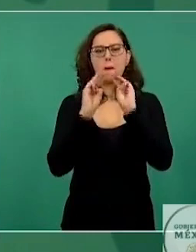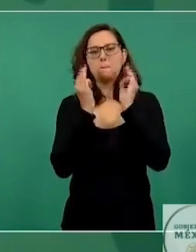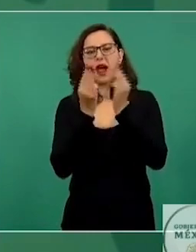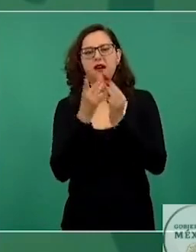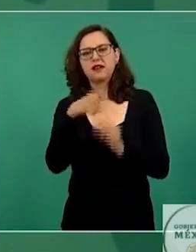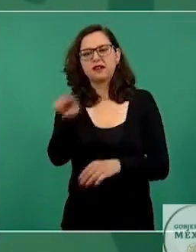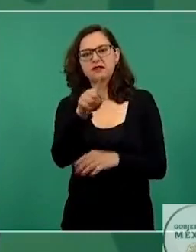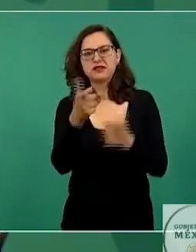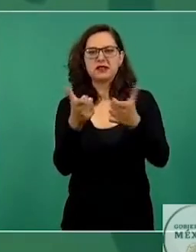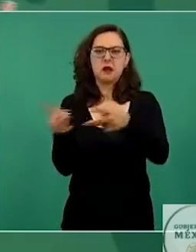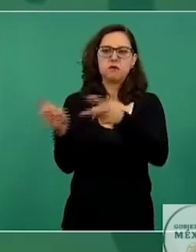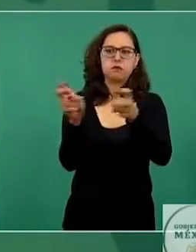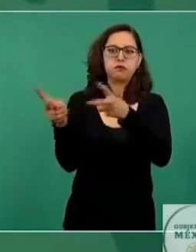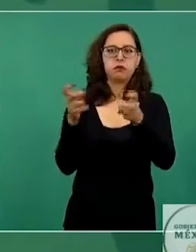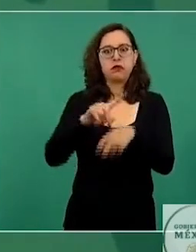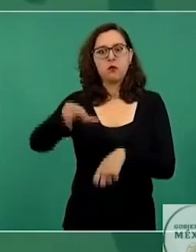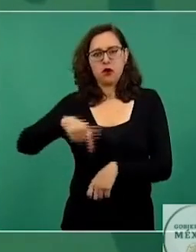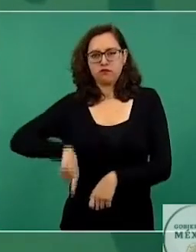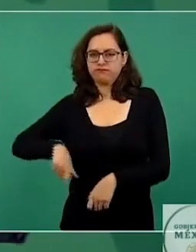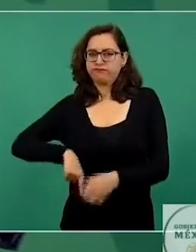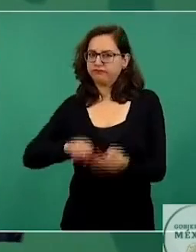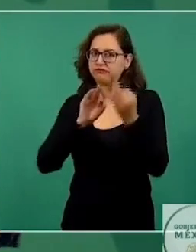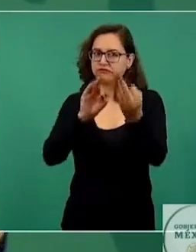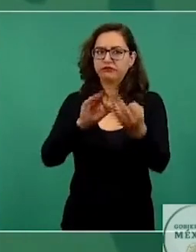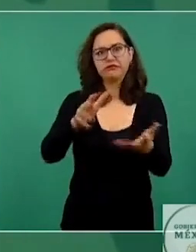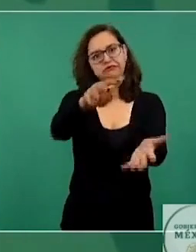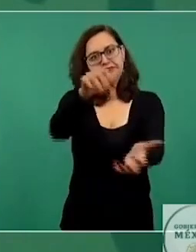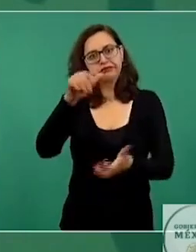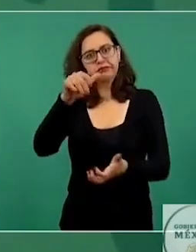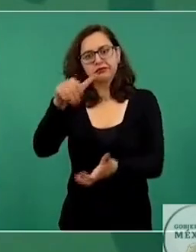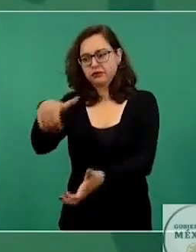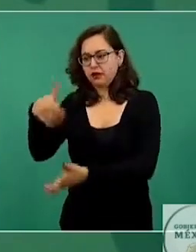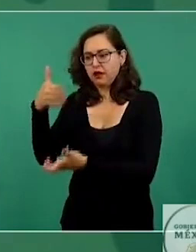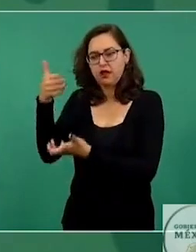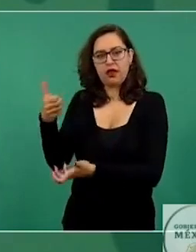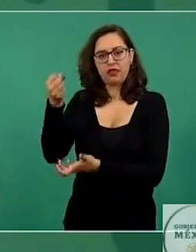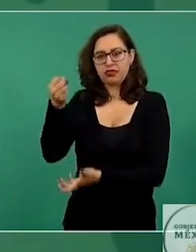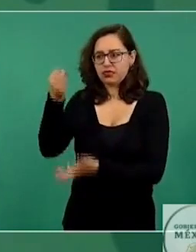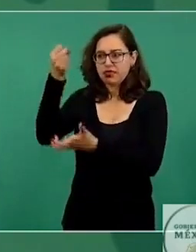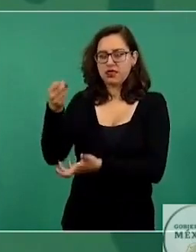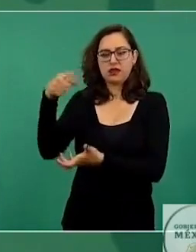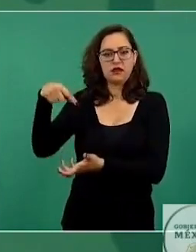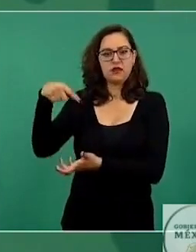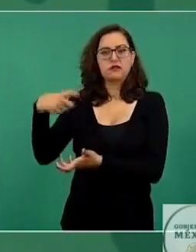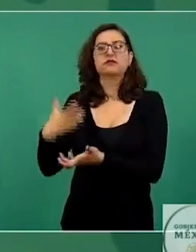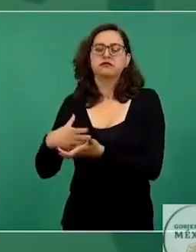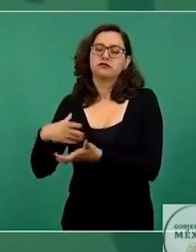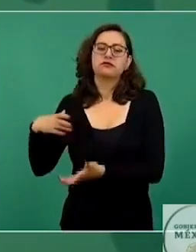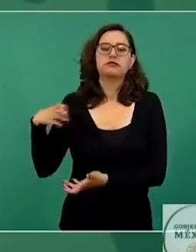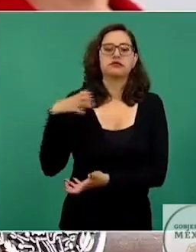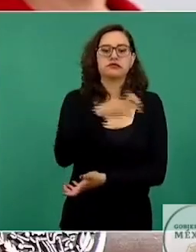de esos fondos se destinan recursos